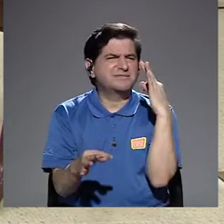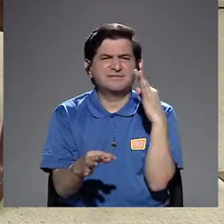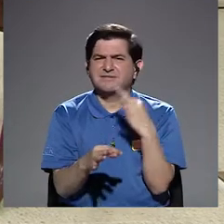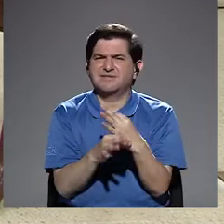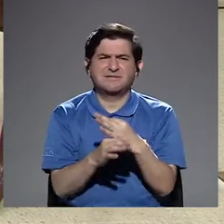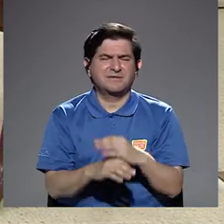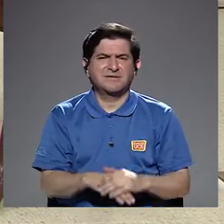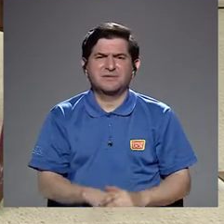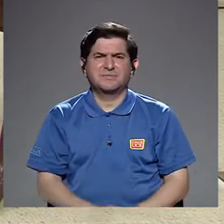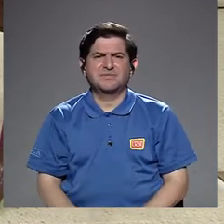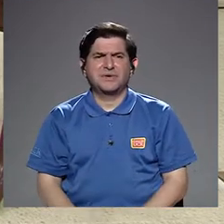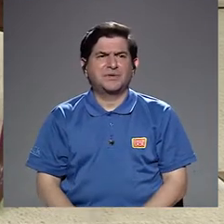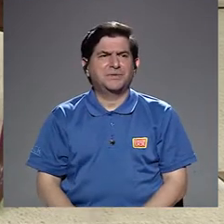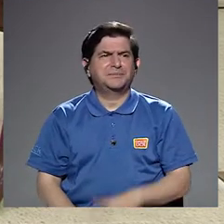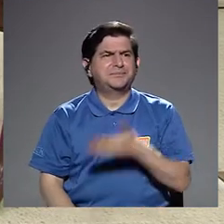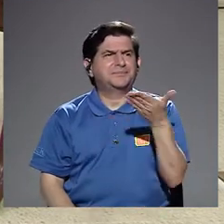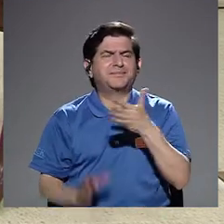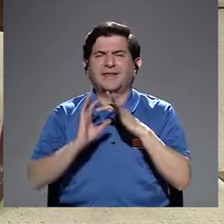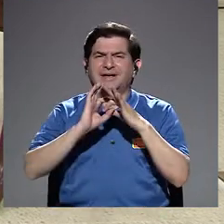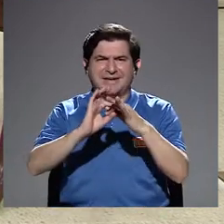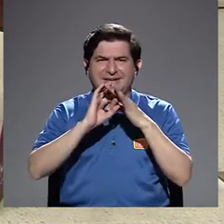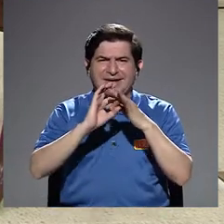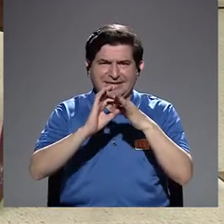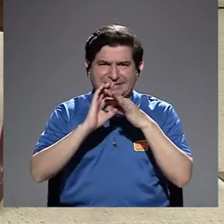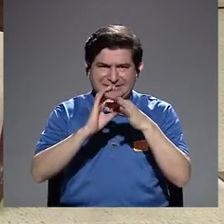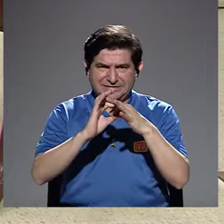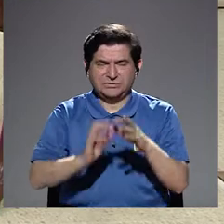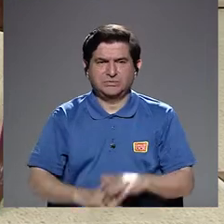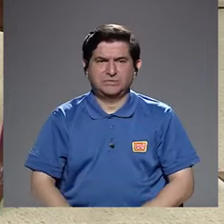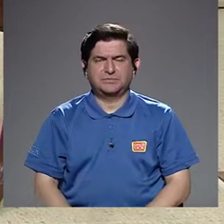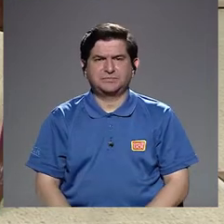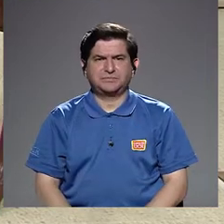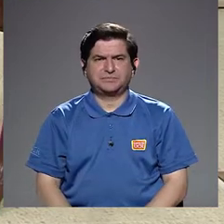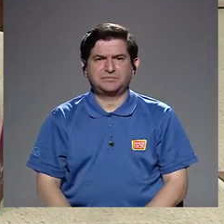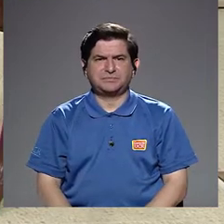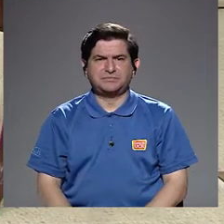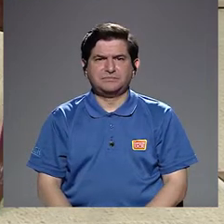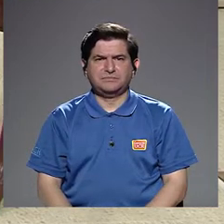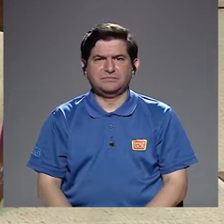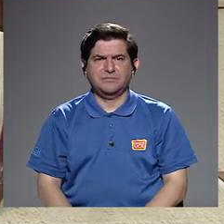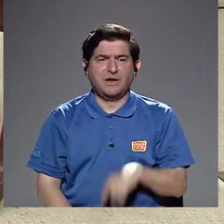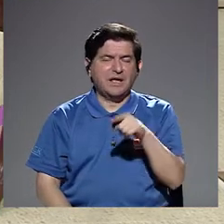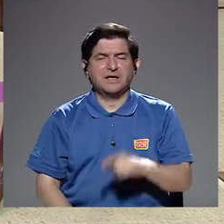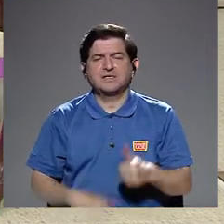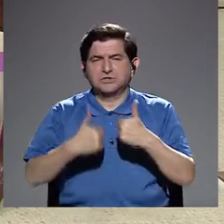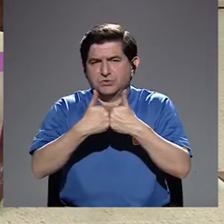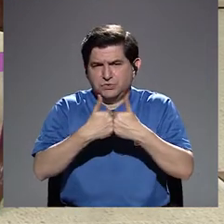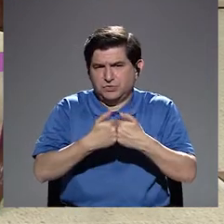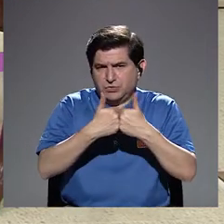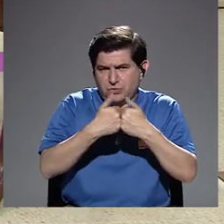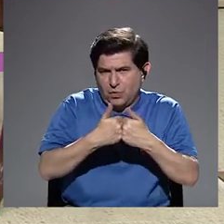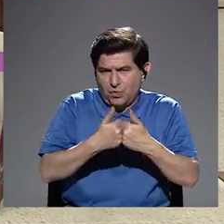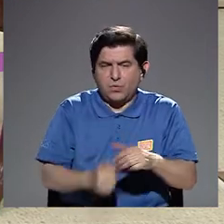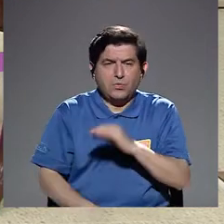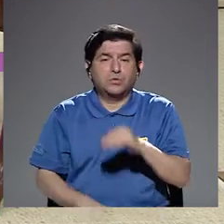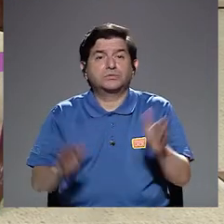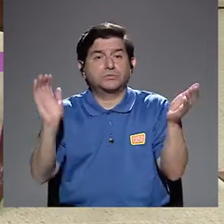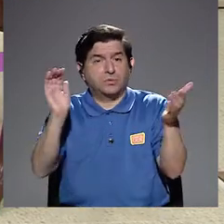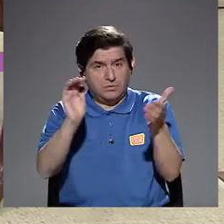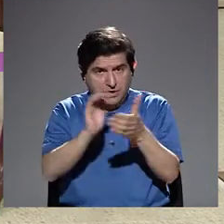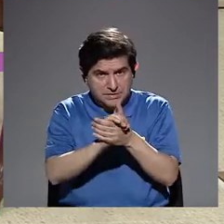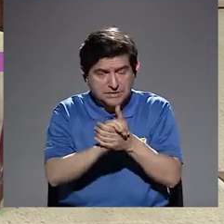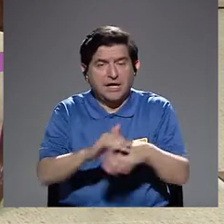relaciones, digamoslo así, lo que, bueno, serían noviazgos o que se han dado